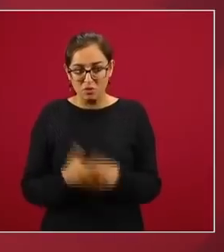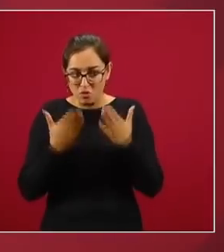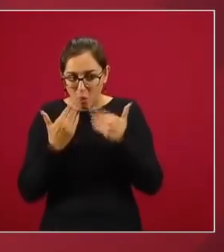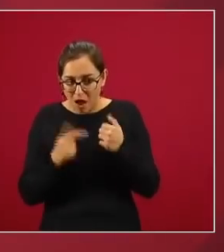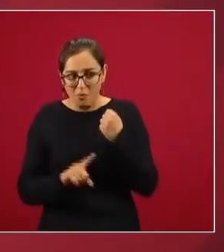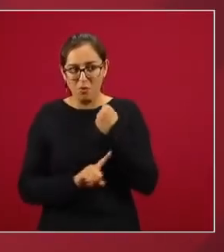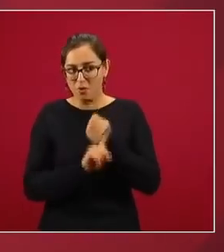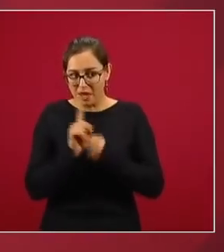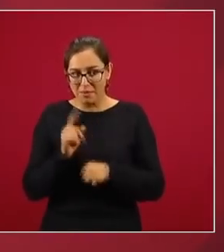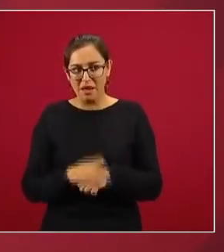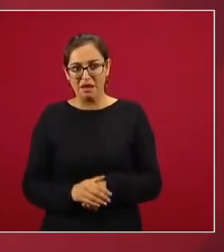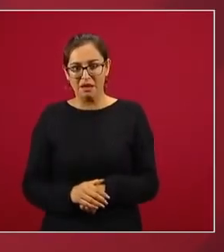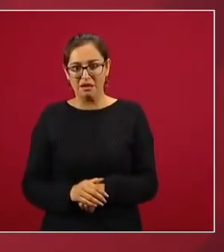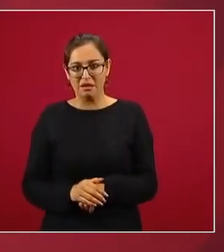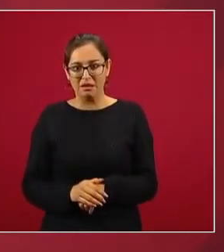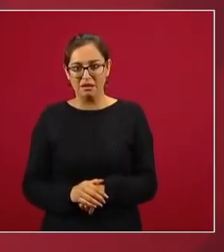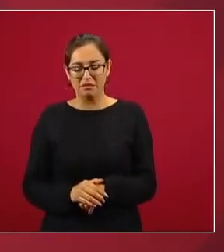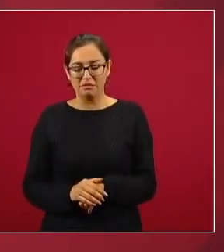no,